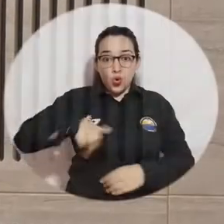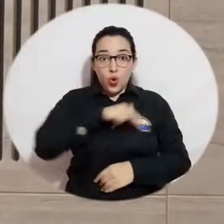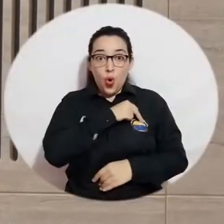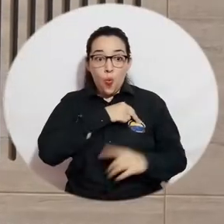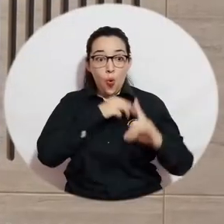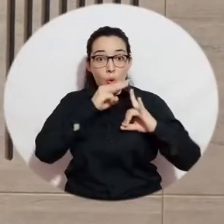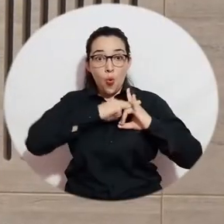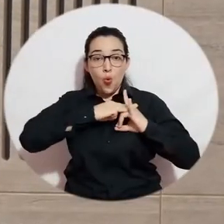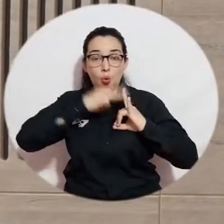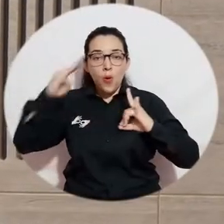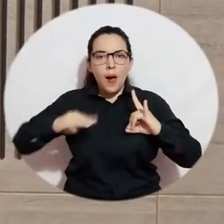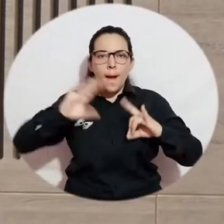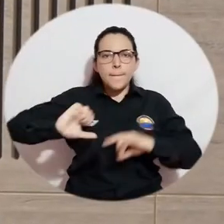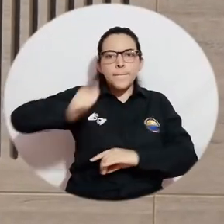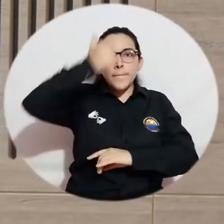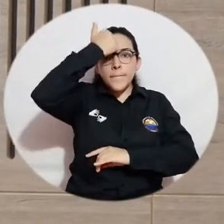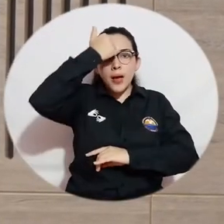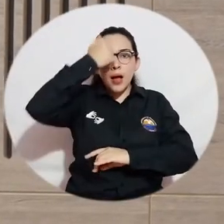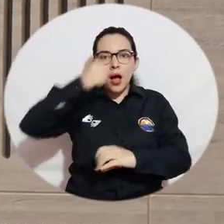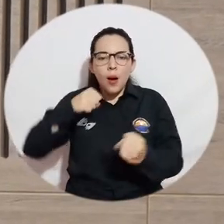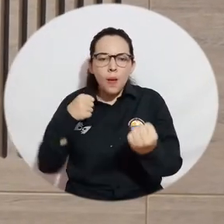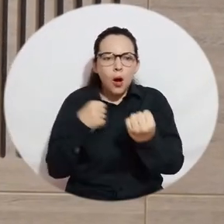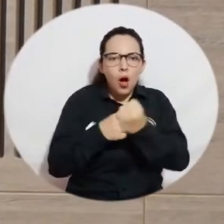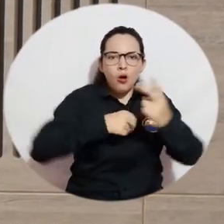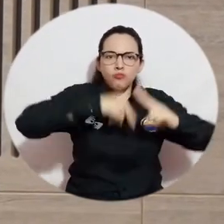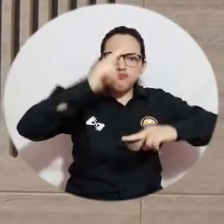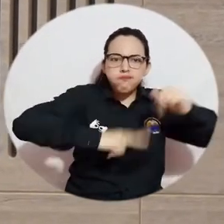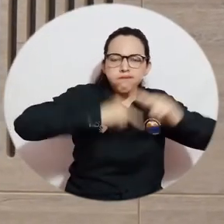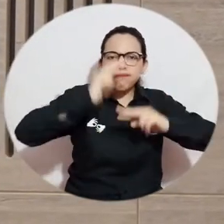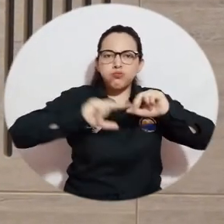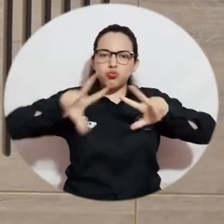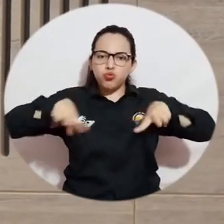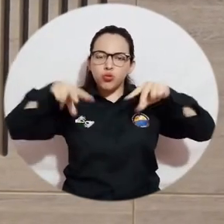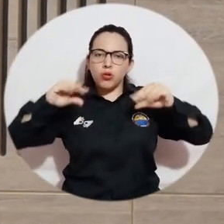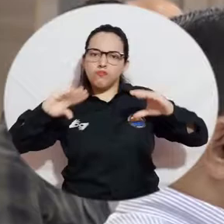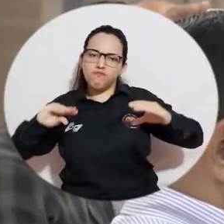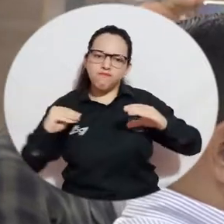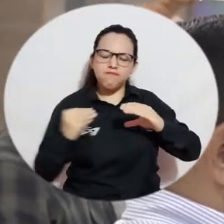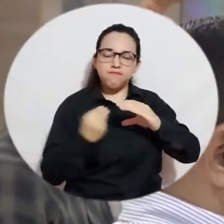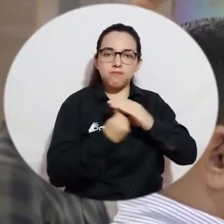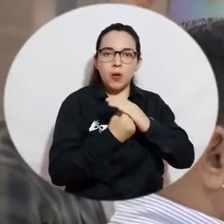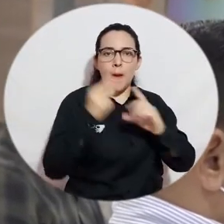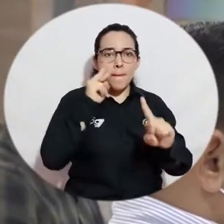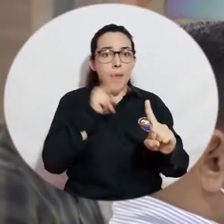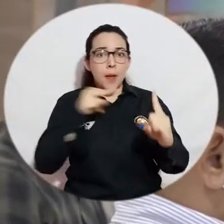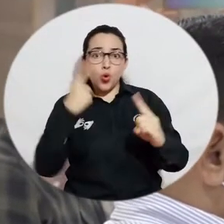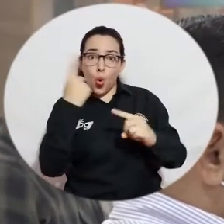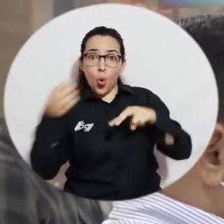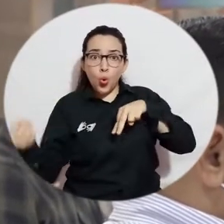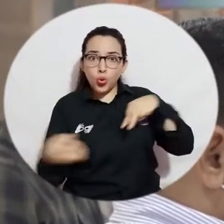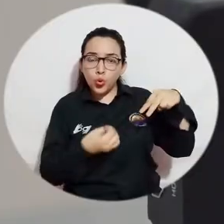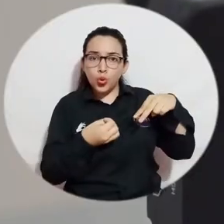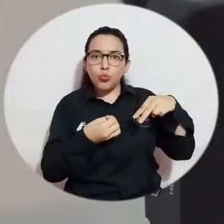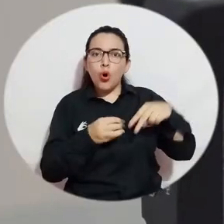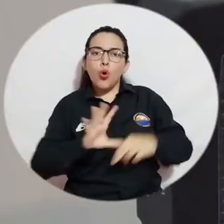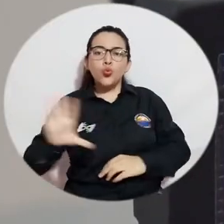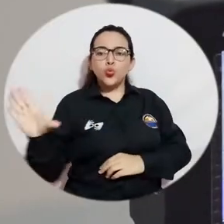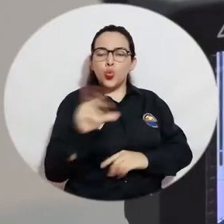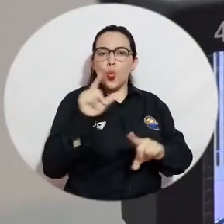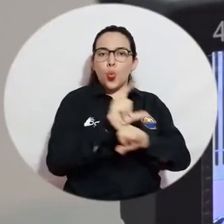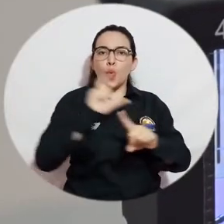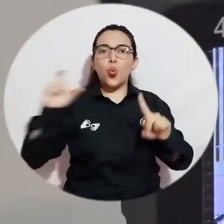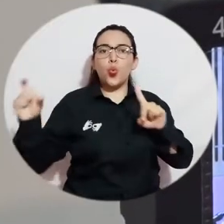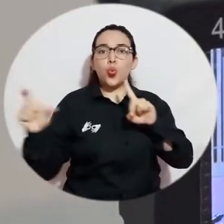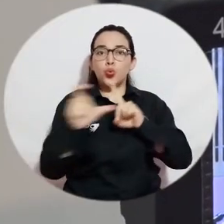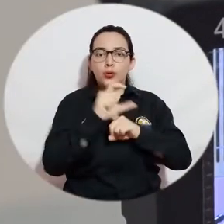Como universidad nuestro papel central tiene que ser contribuir a construir una sociedad incluyente desde la perspectiva no solo de la educación sino ante